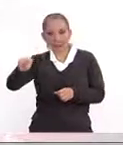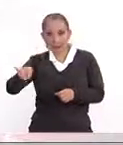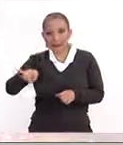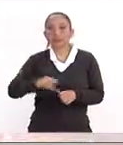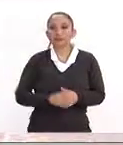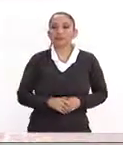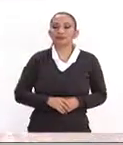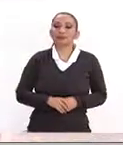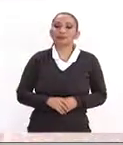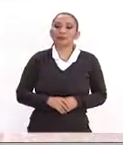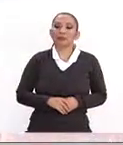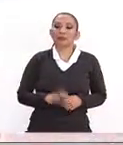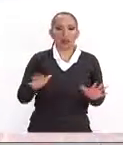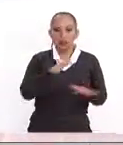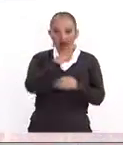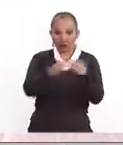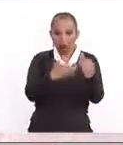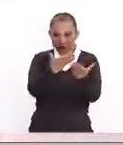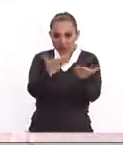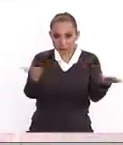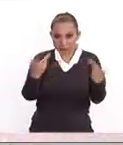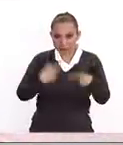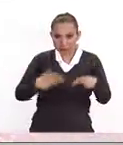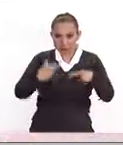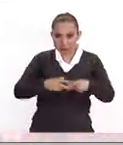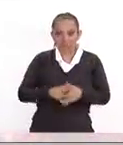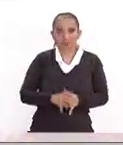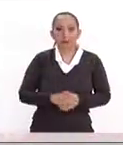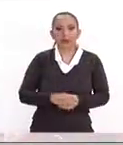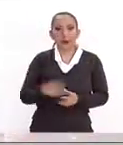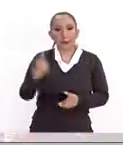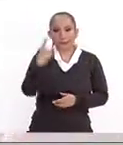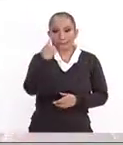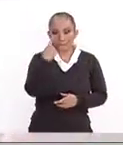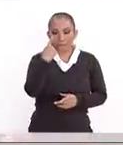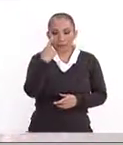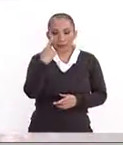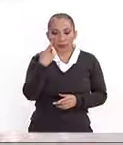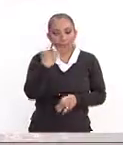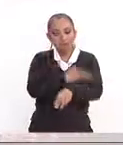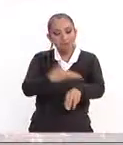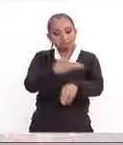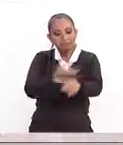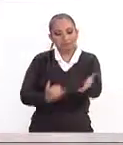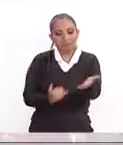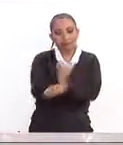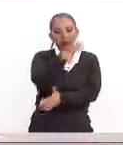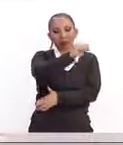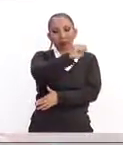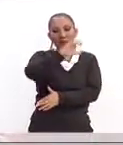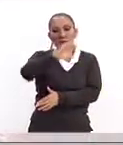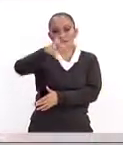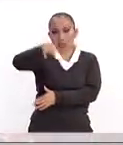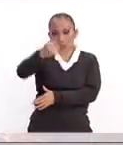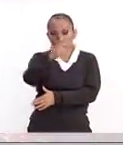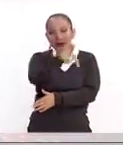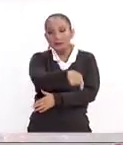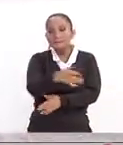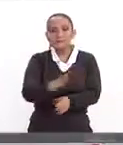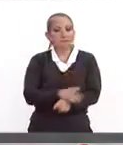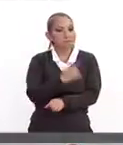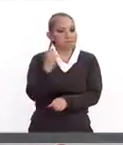y a los radioescuchas. Mire, la resolución de la Corte lo que ha hecho es